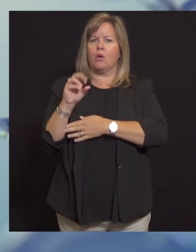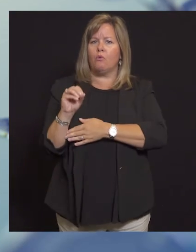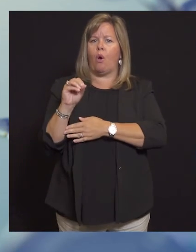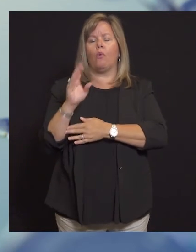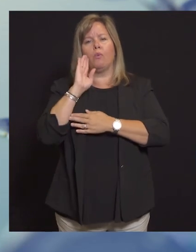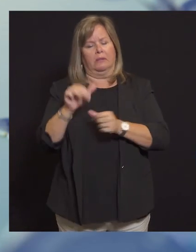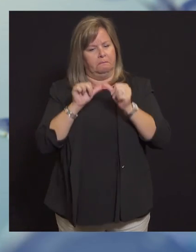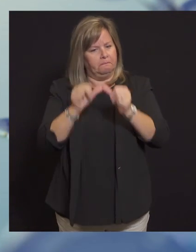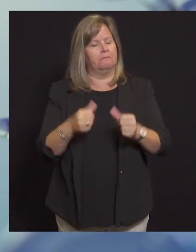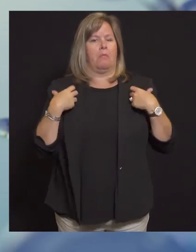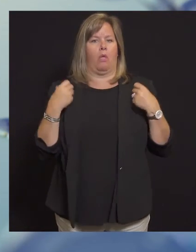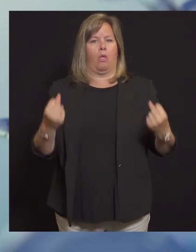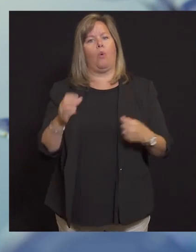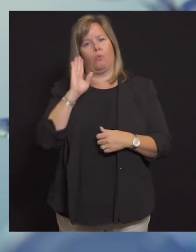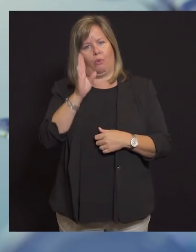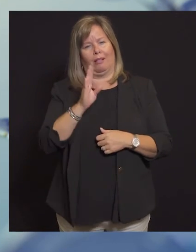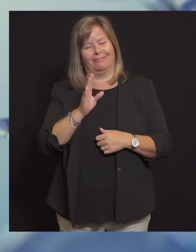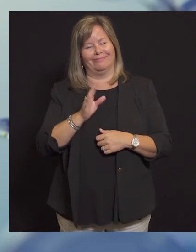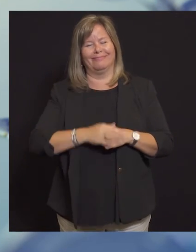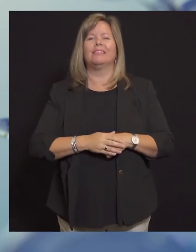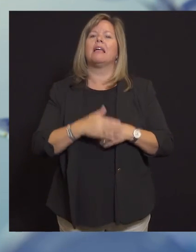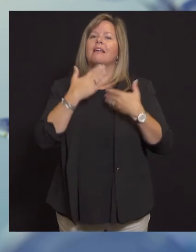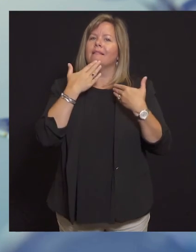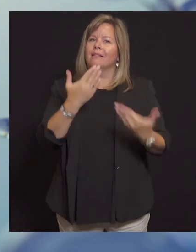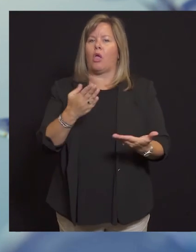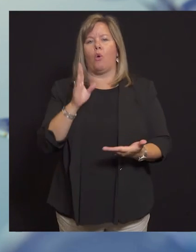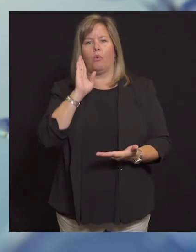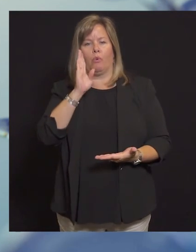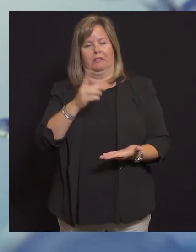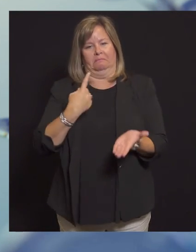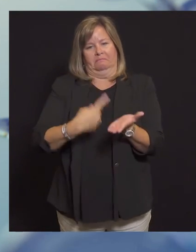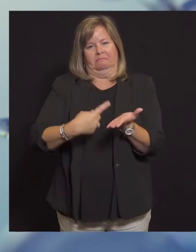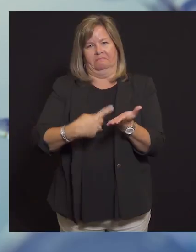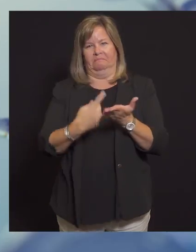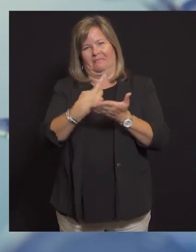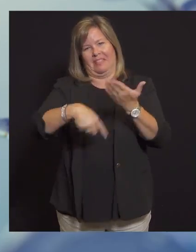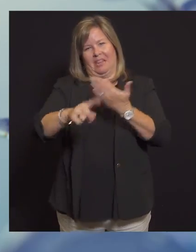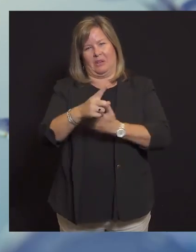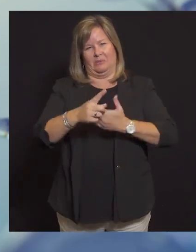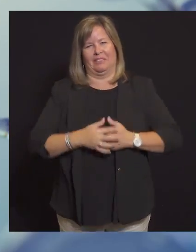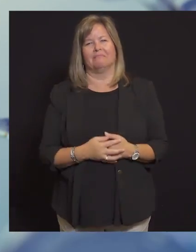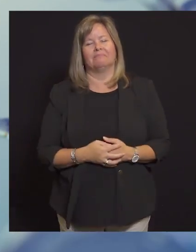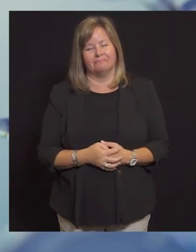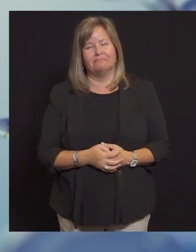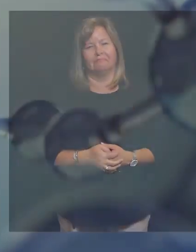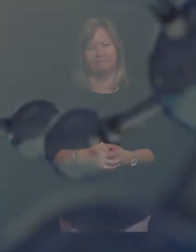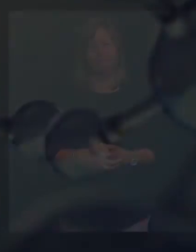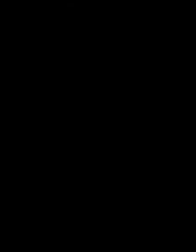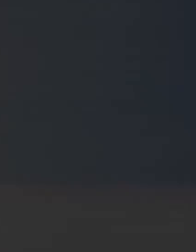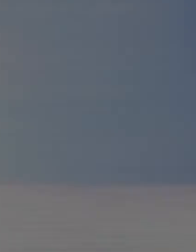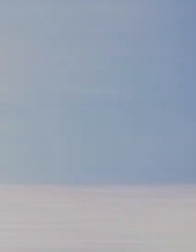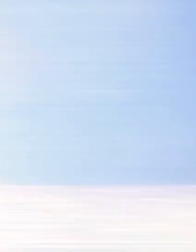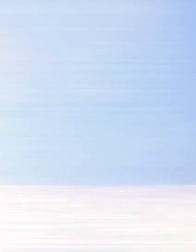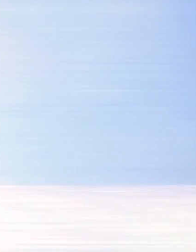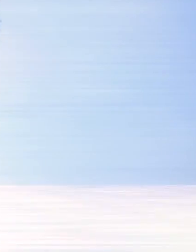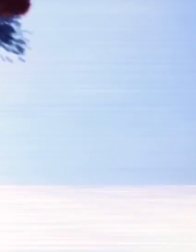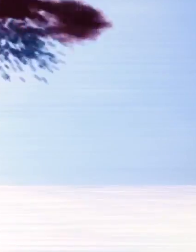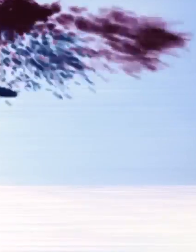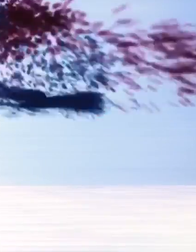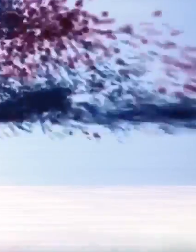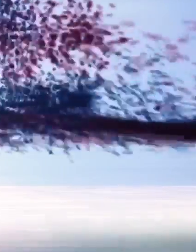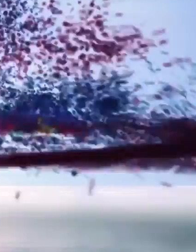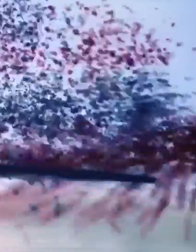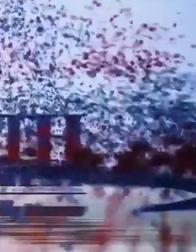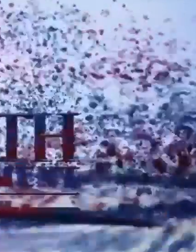les animo a todos, por favor, manténganse positivos, manténganse heroicos, manténganse saludables. Sigue haciendo las cosas que están